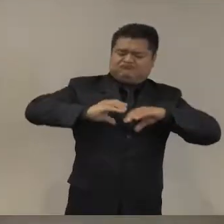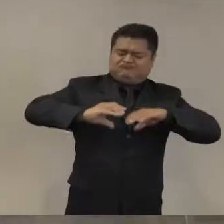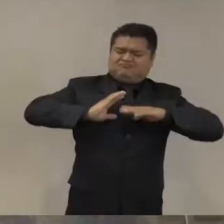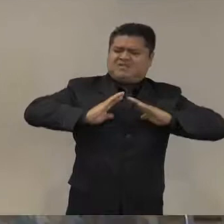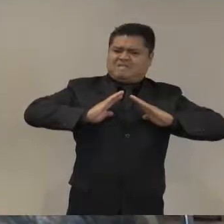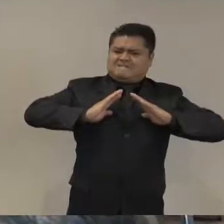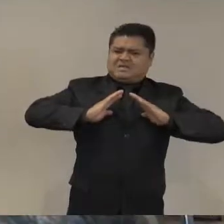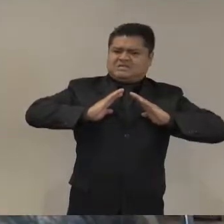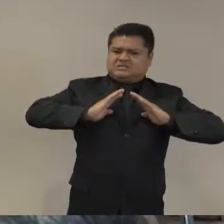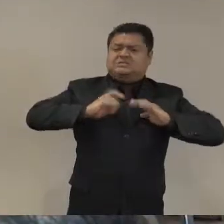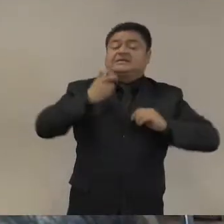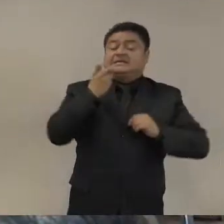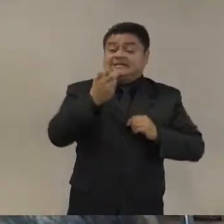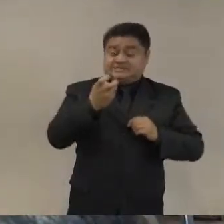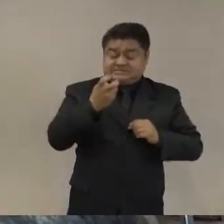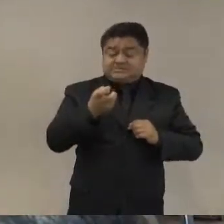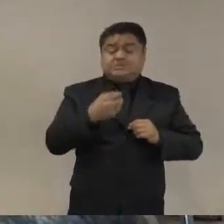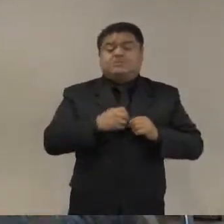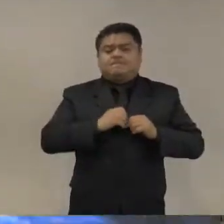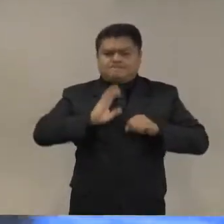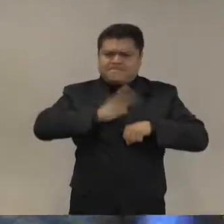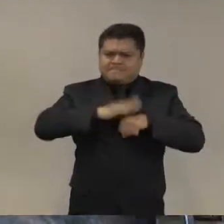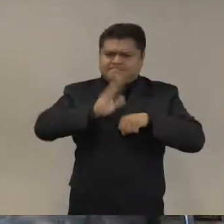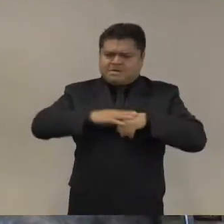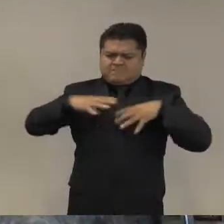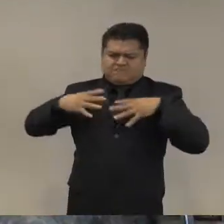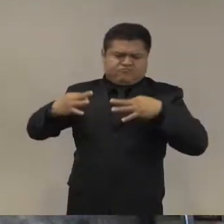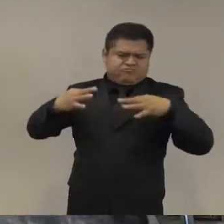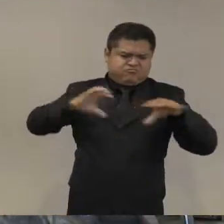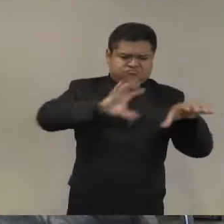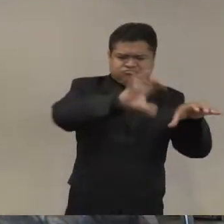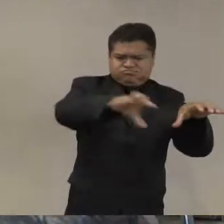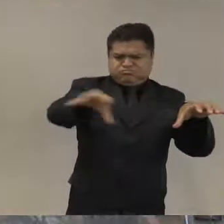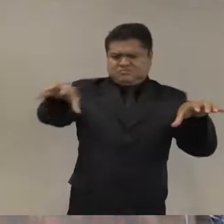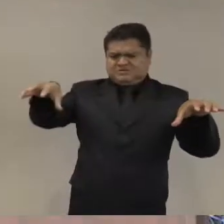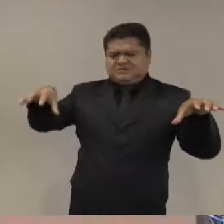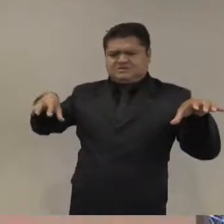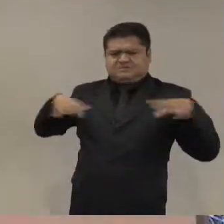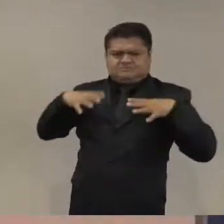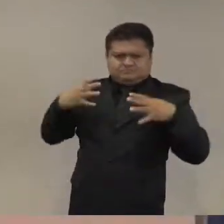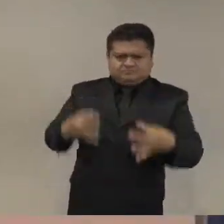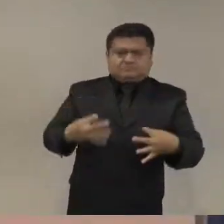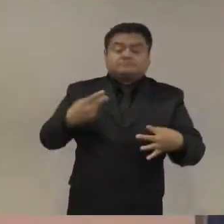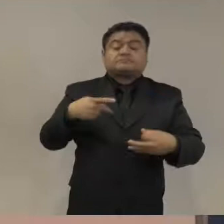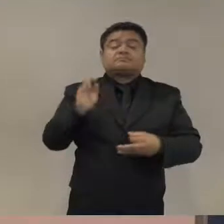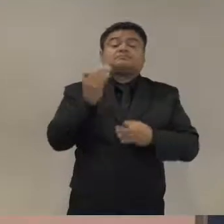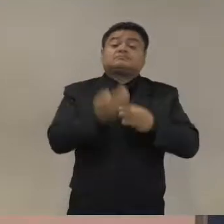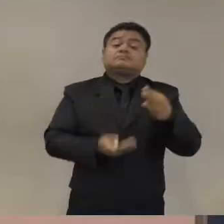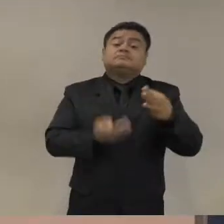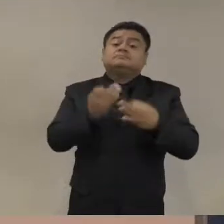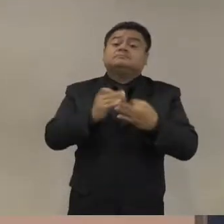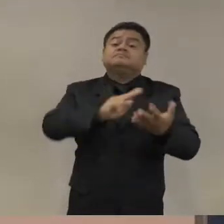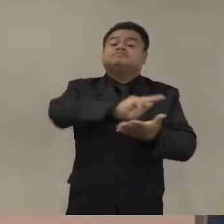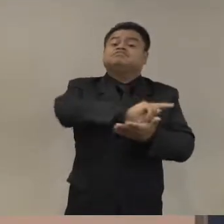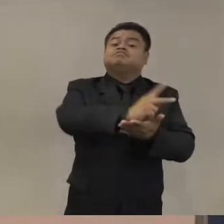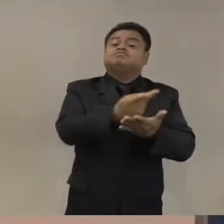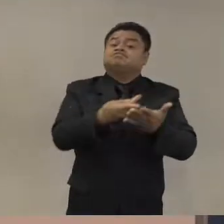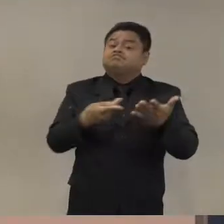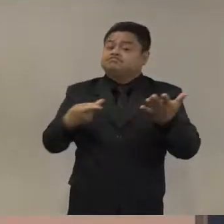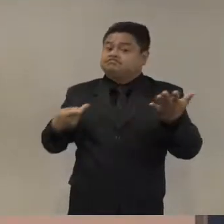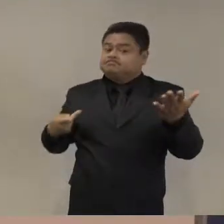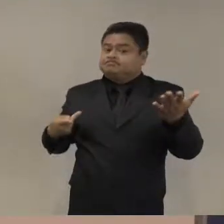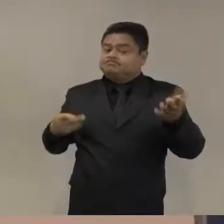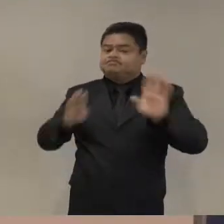se necesita un plan. Entonces, hoy quiero hablar de varias cosas. ¿Cuál es la diferencia